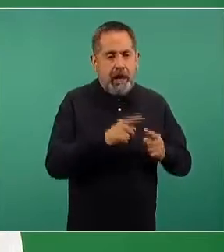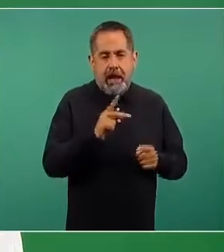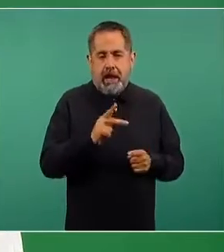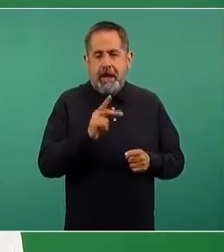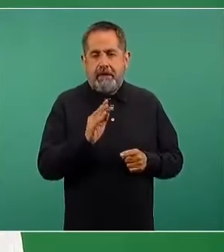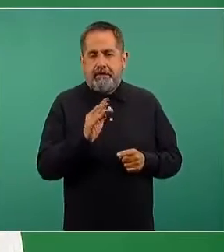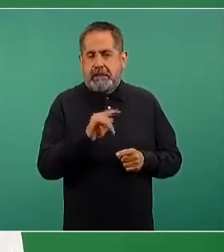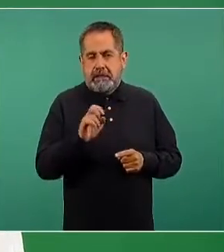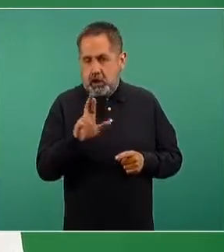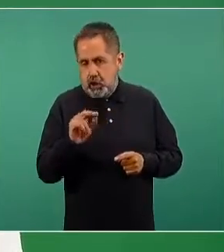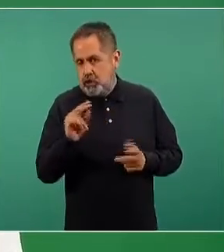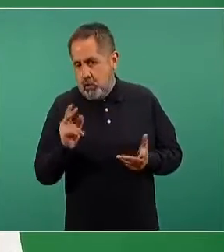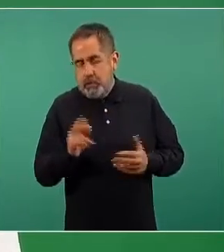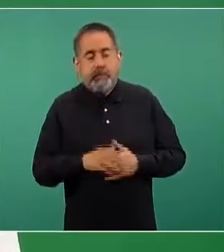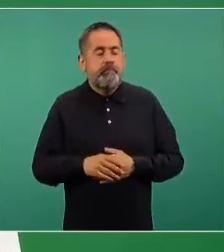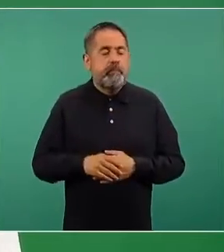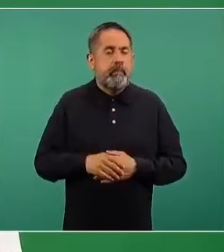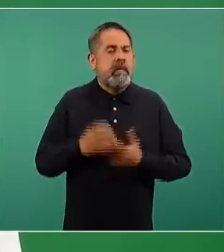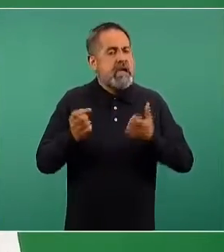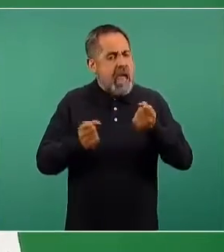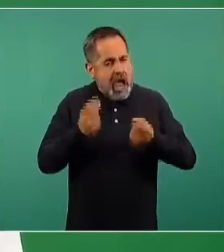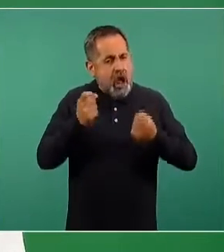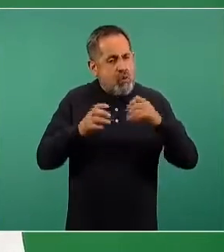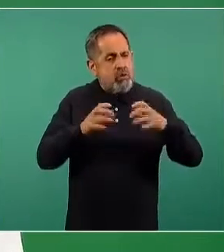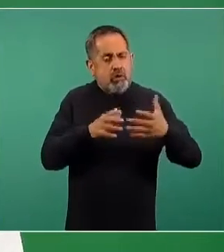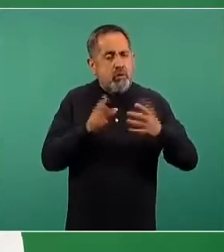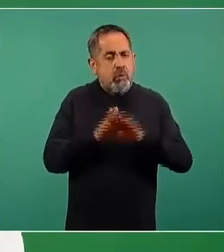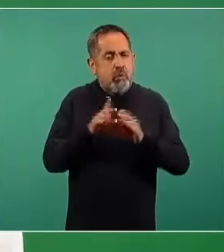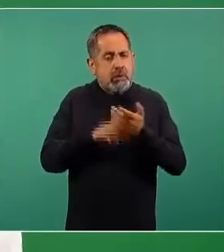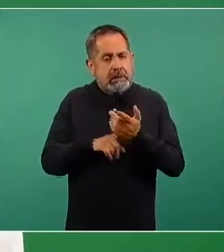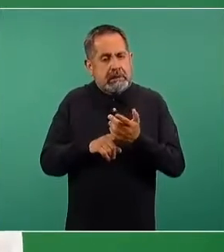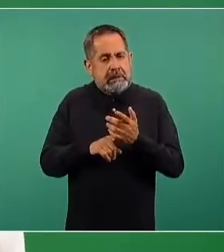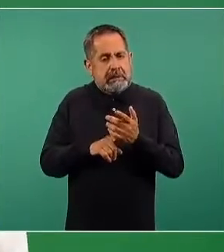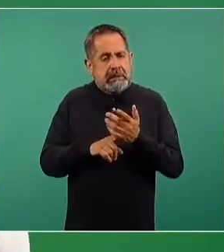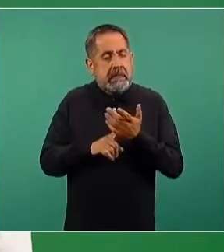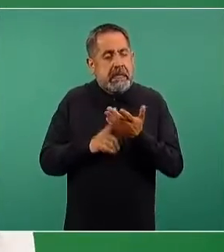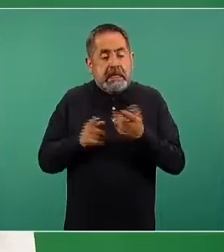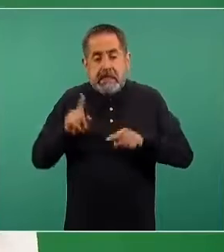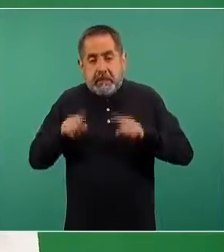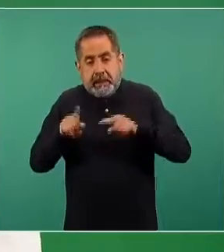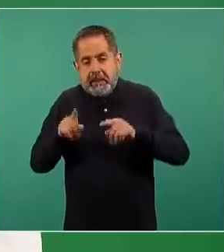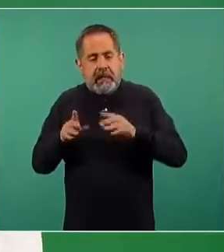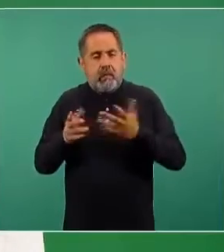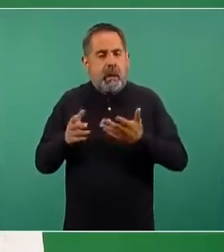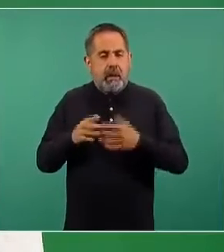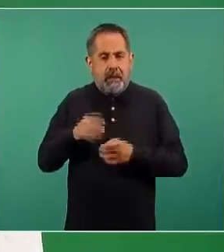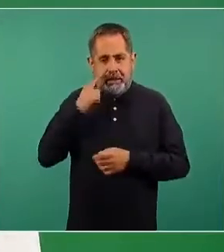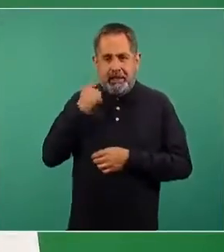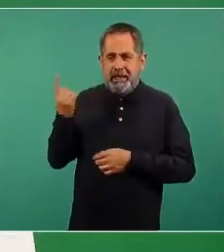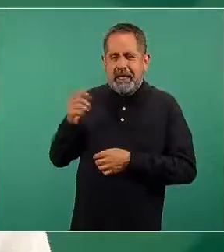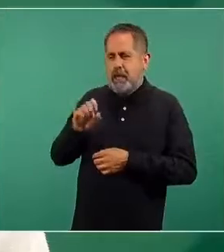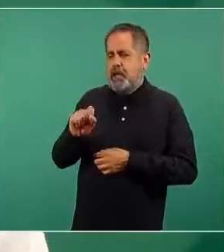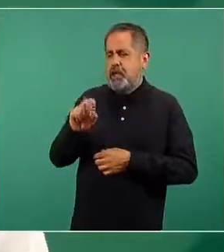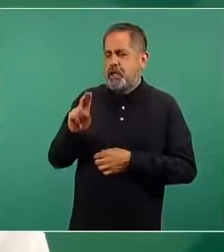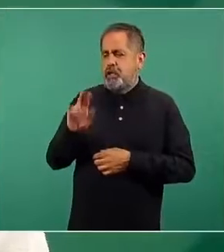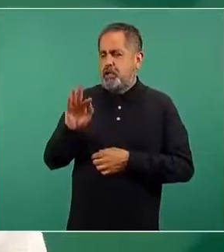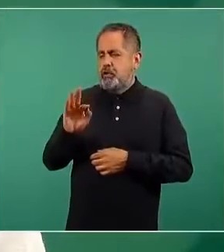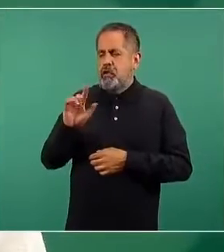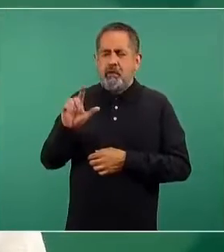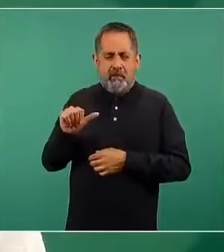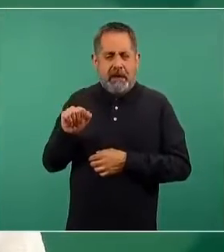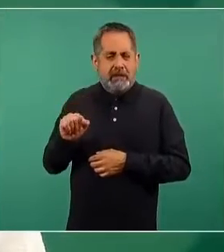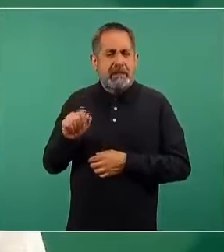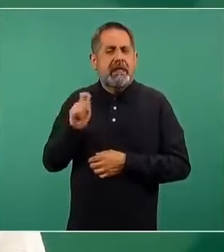para las que las personas pudieran ser alérgicas son de especial relación y específicamente las sulfas. Las sulfas